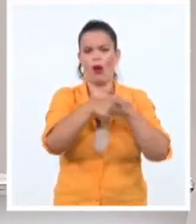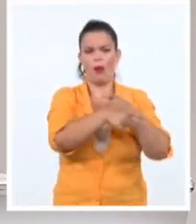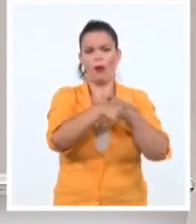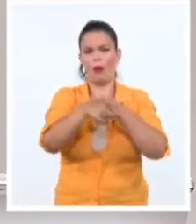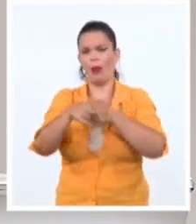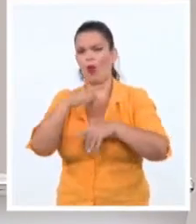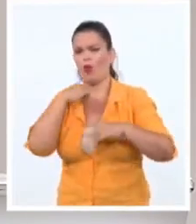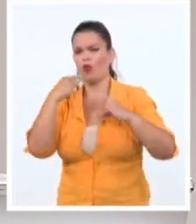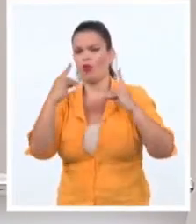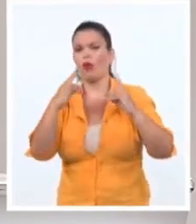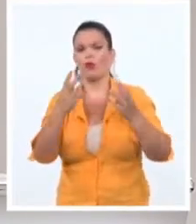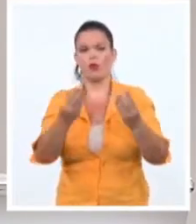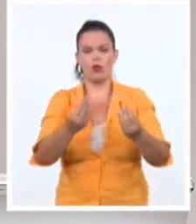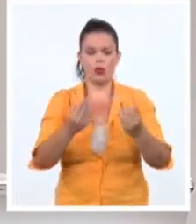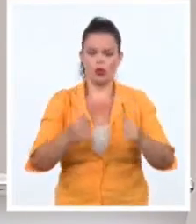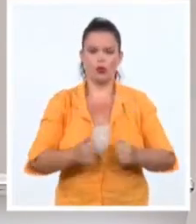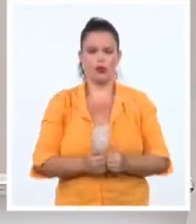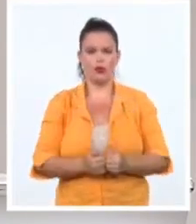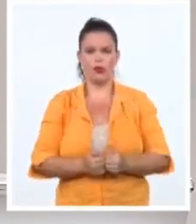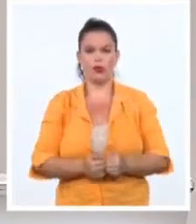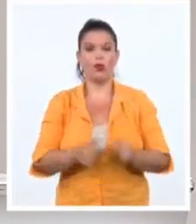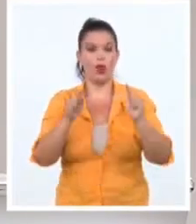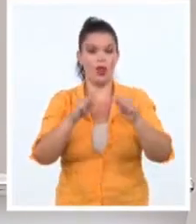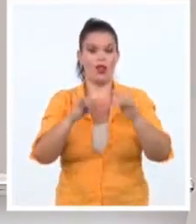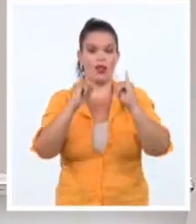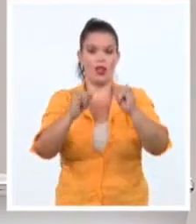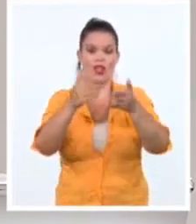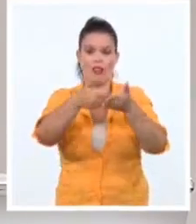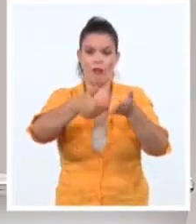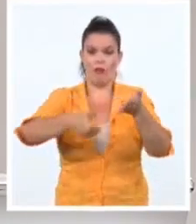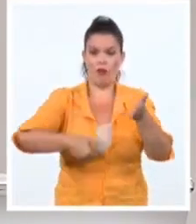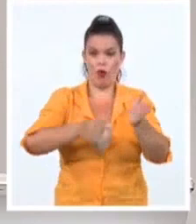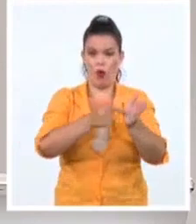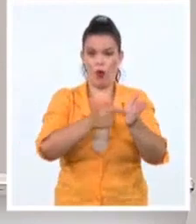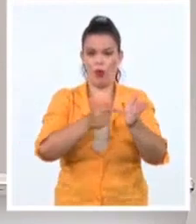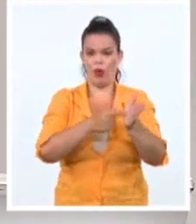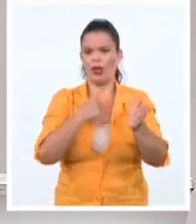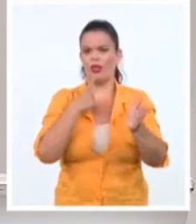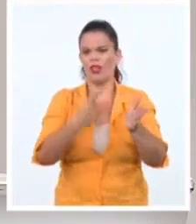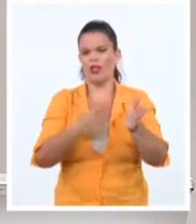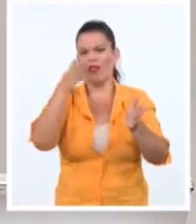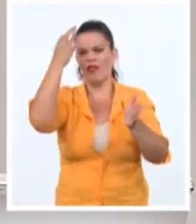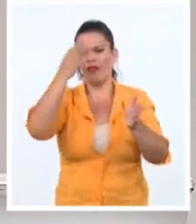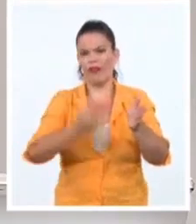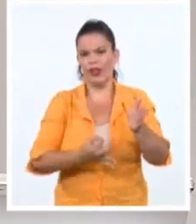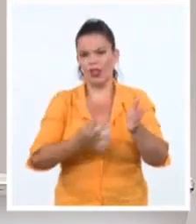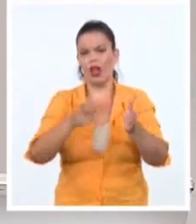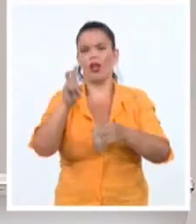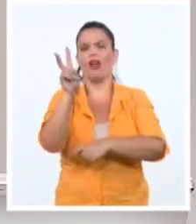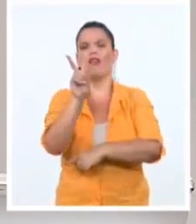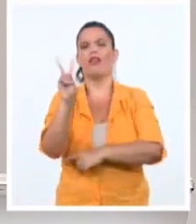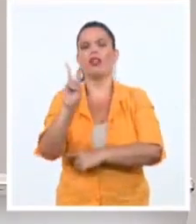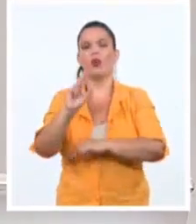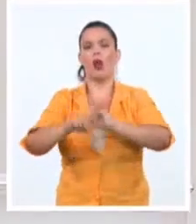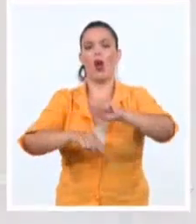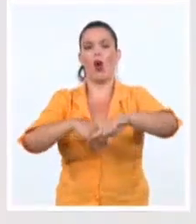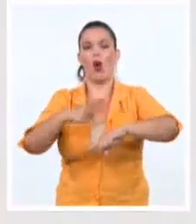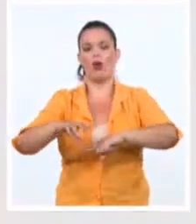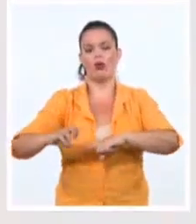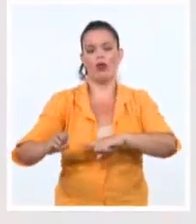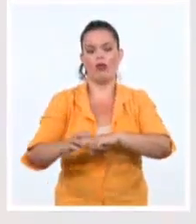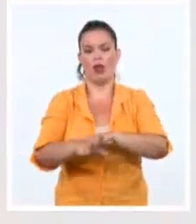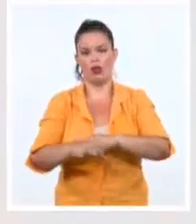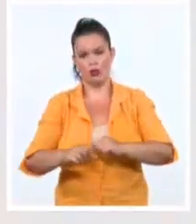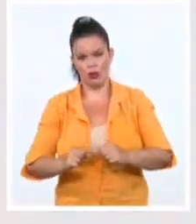del Estado venezolano denominado La verdad de Venezuela contra la infamia, datos y testimonios de un